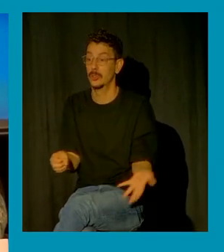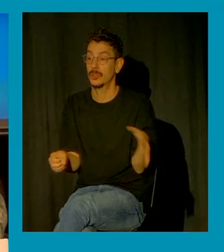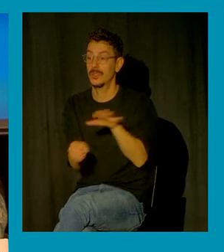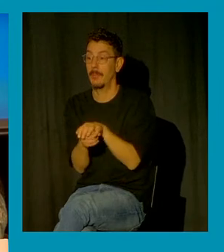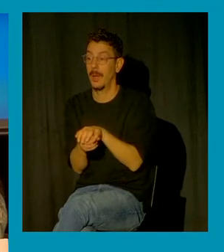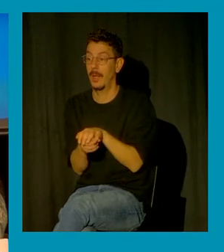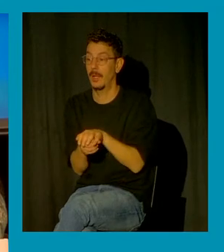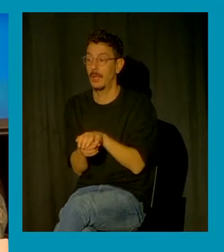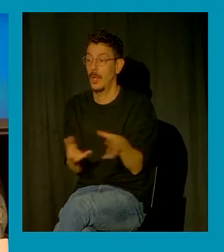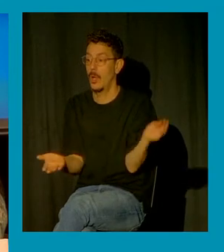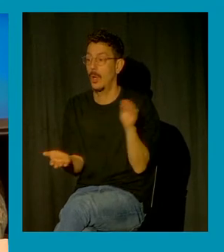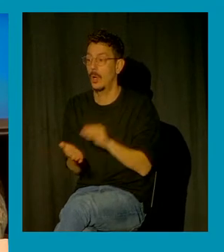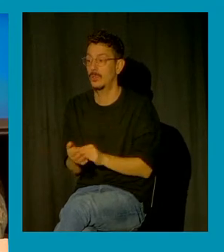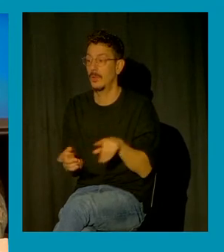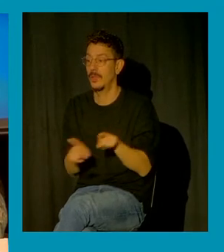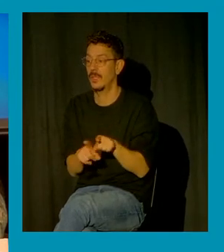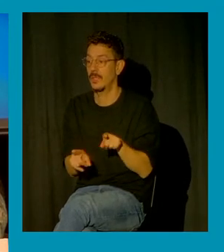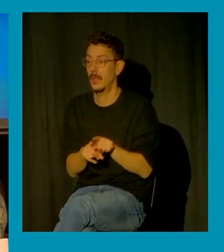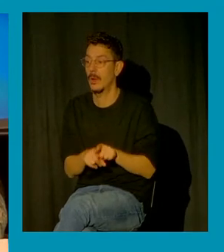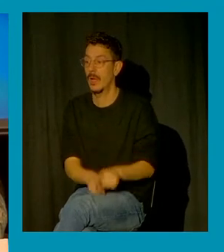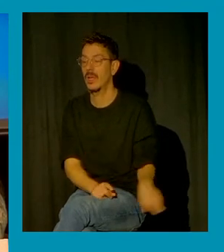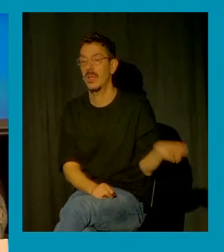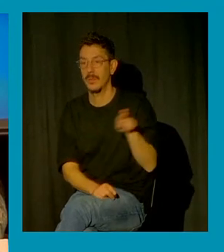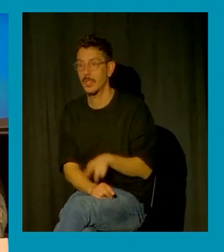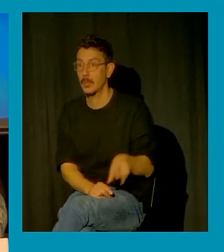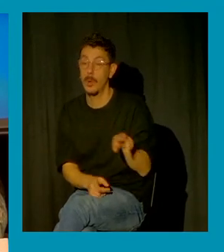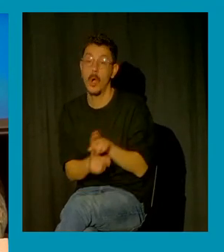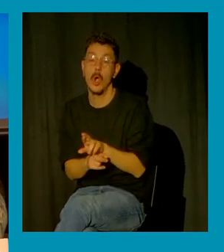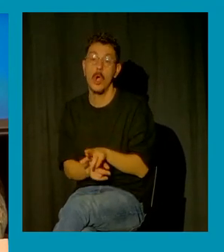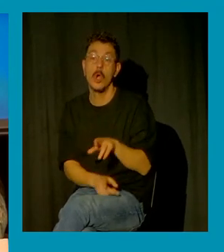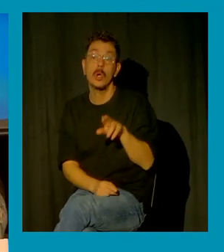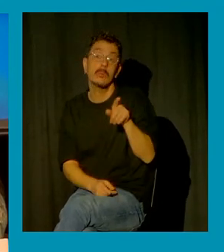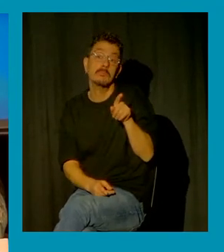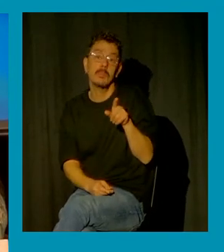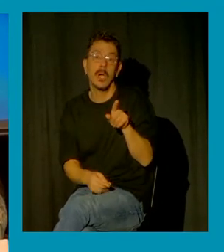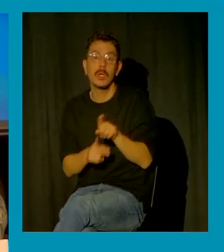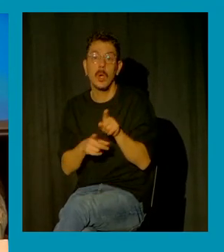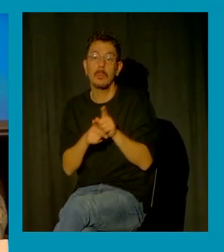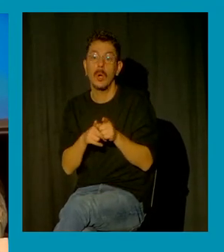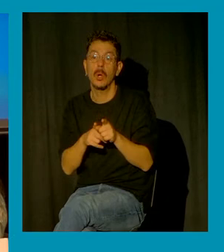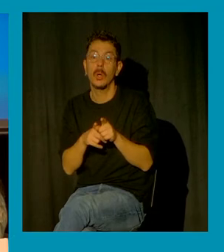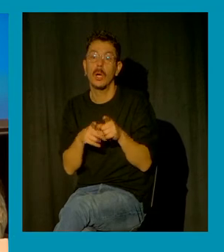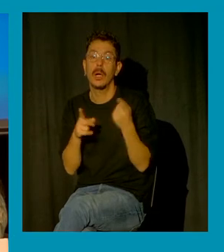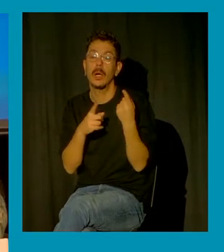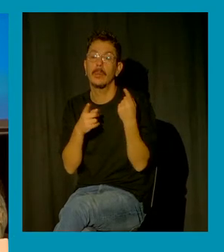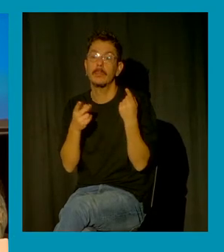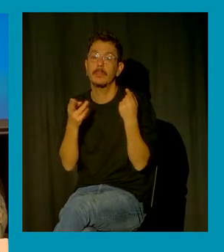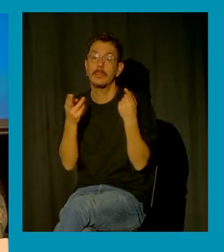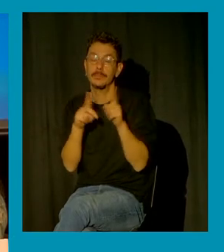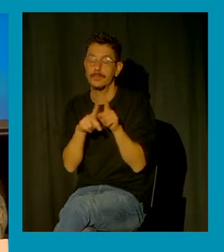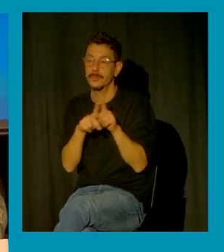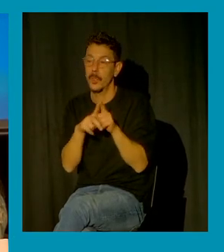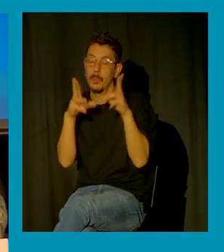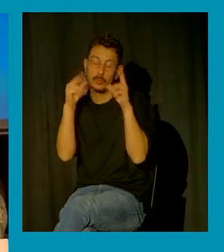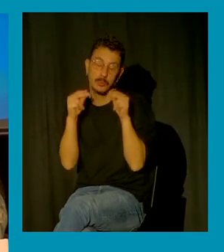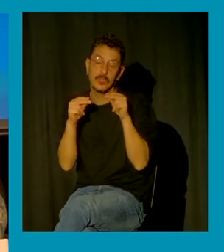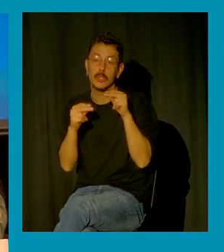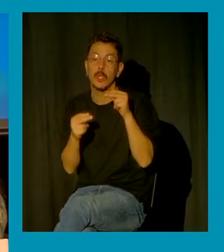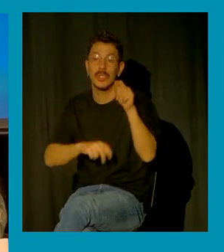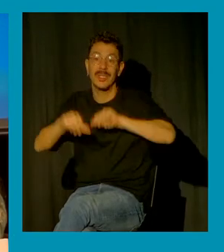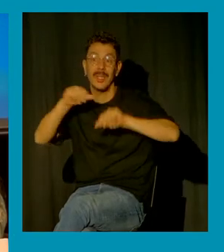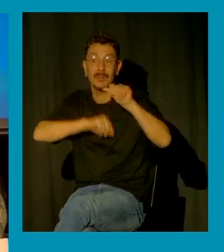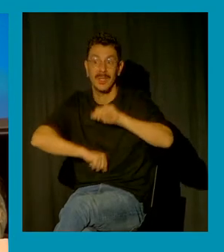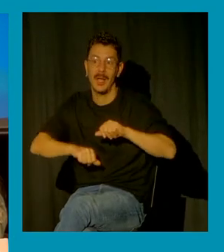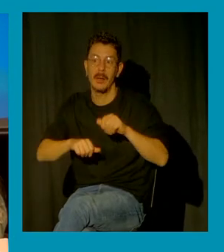señalando la mal llamada sumisión química como si fuera la responsable y borrando de esa visibilidad las